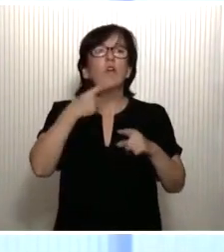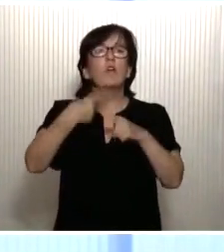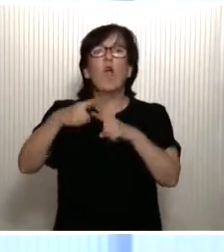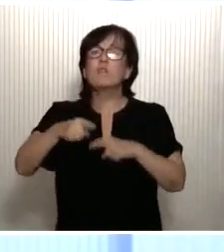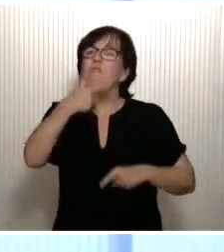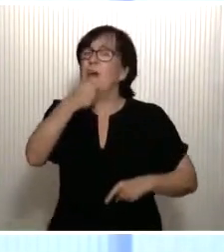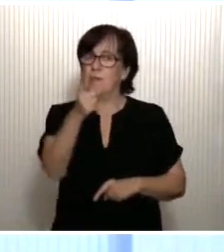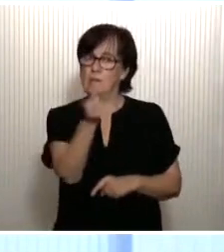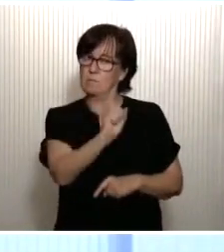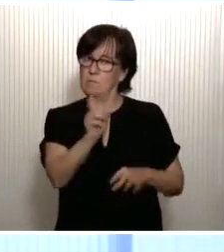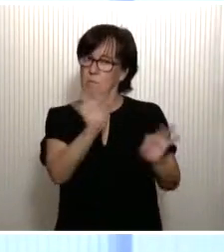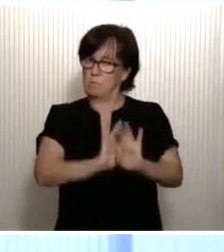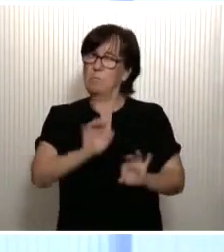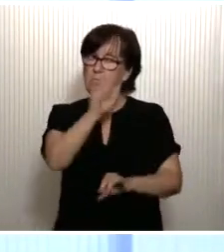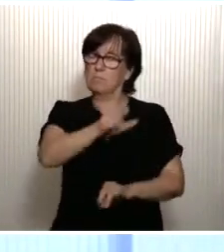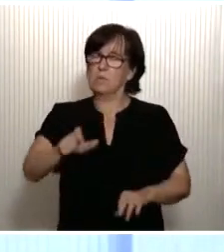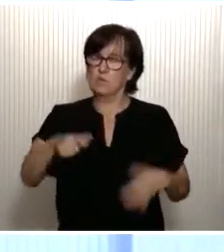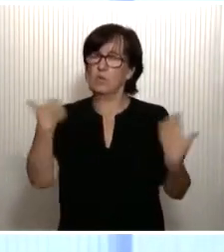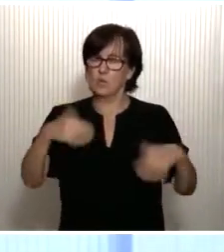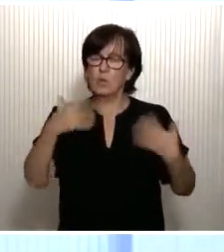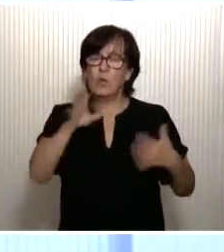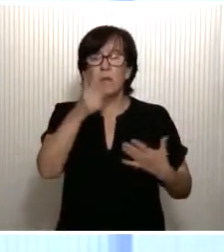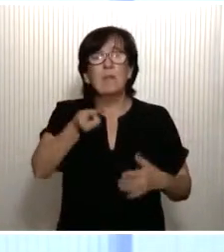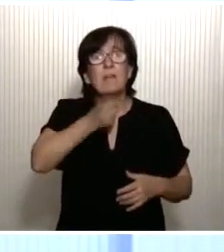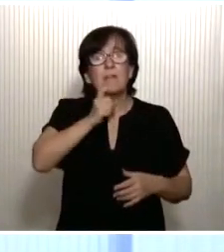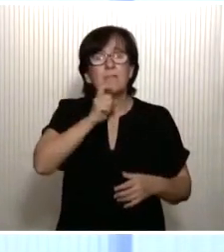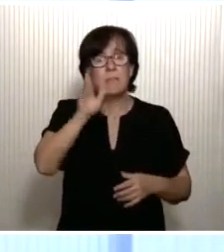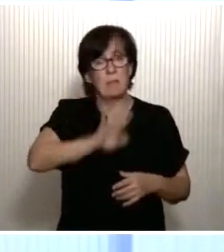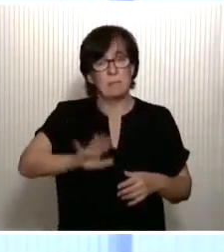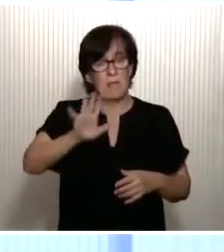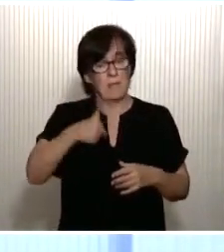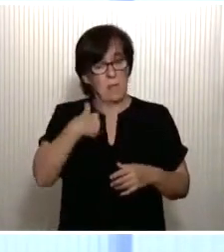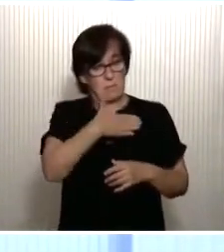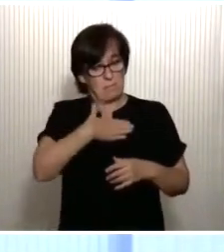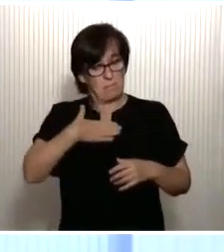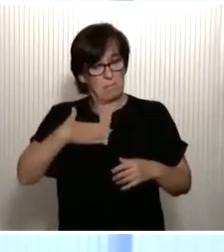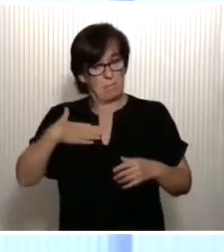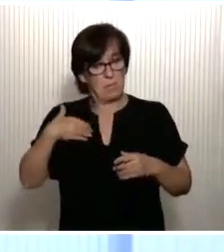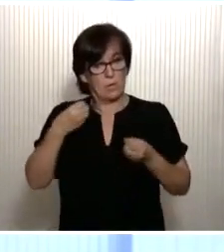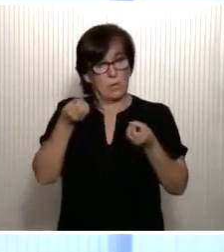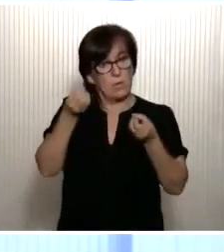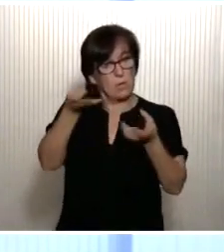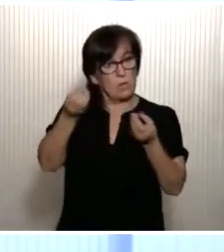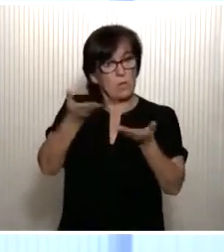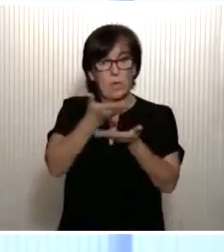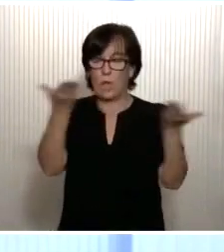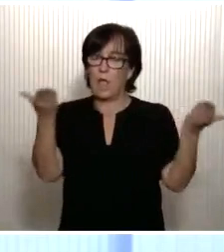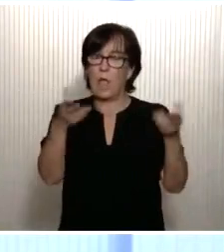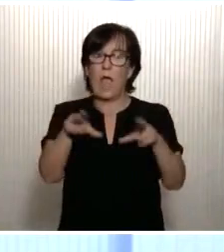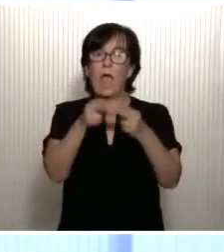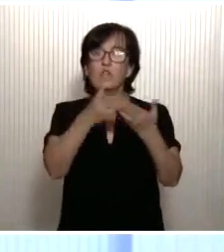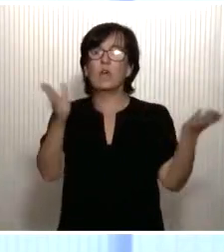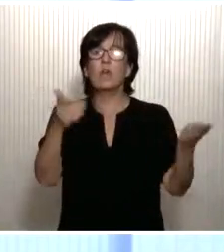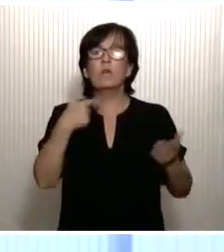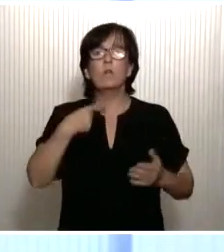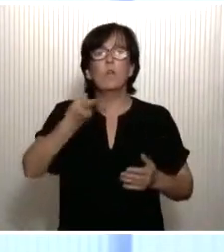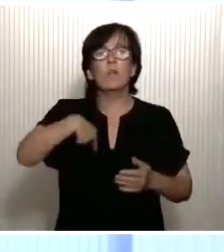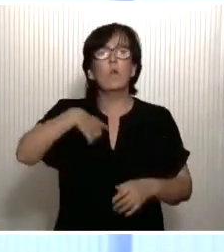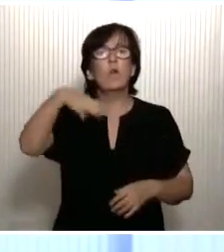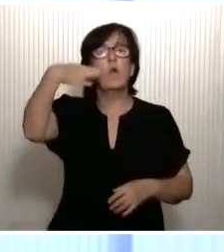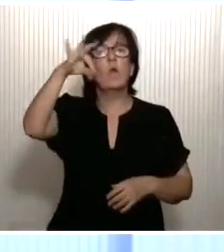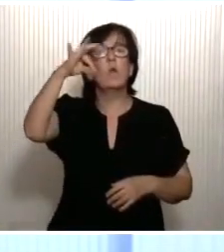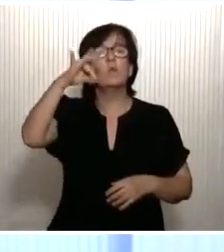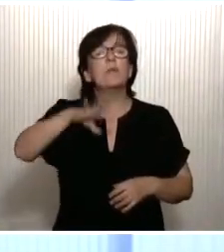nadie. Y, sin embargo, por difícil que resulte, y esto es lo que me gustaría trasladar al conjunto de la ciudadanía, es que nuestra única